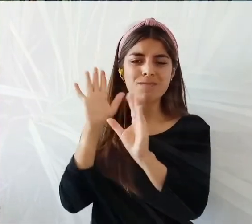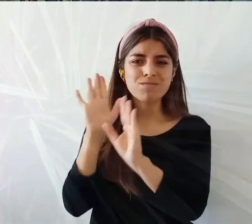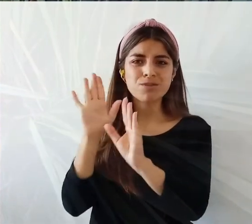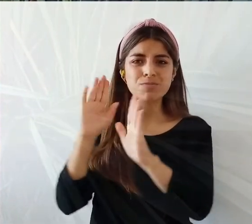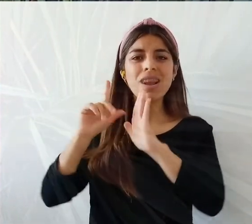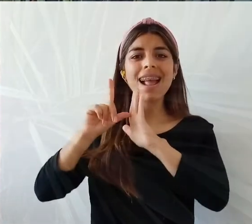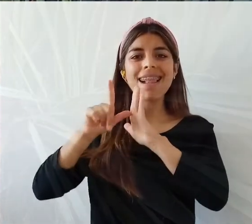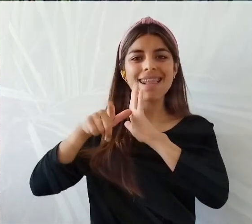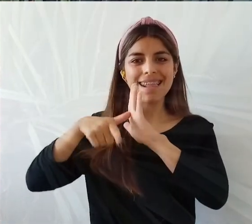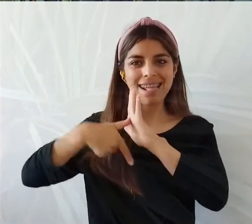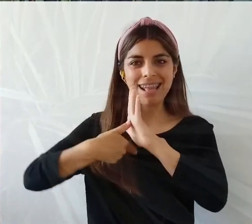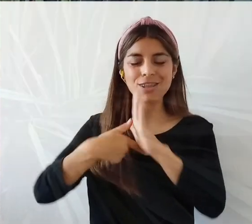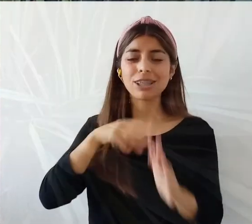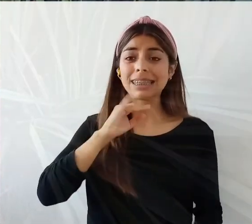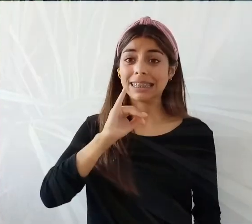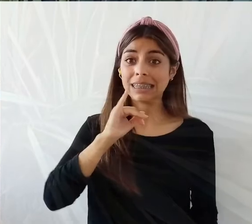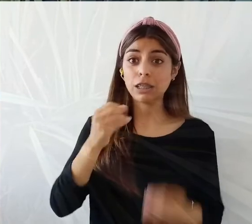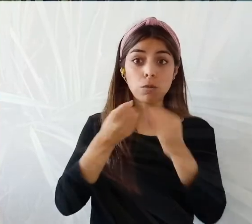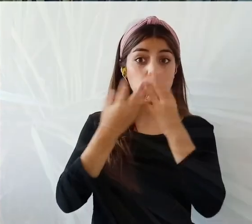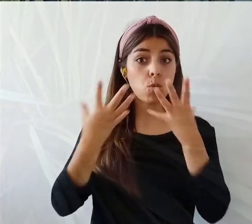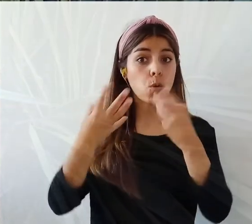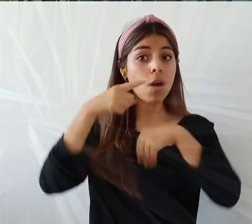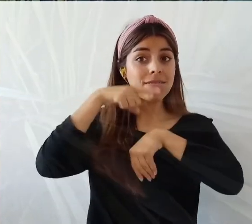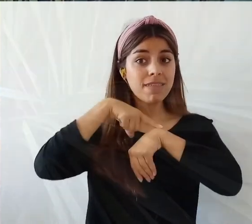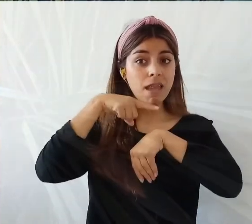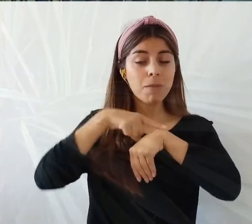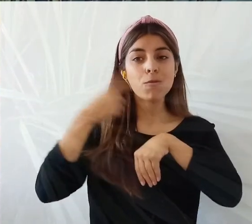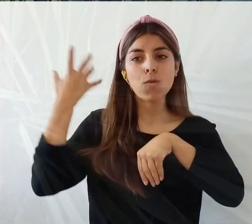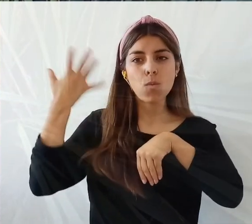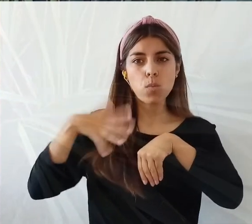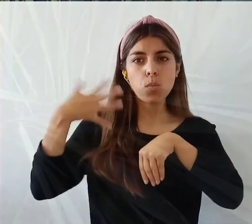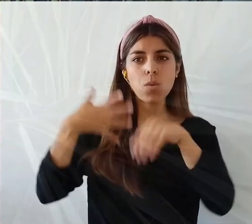Se demora harto en crecer. es una planta muy delicada.